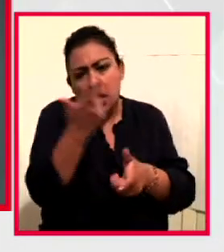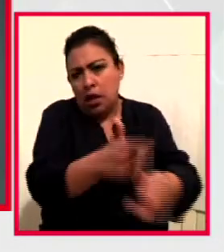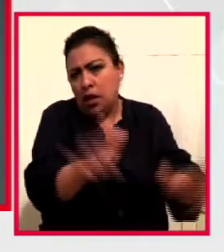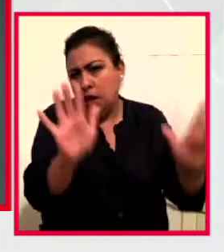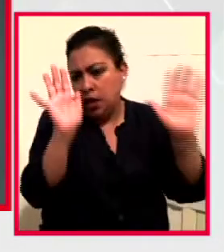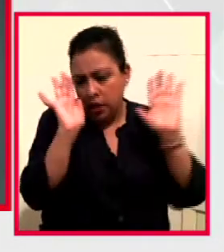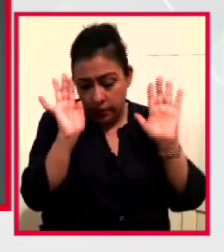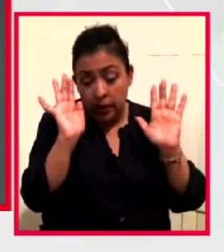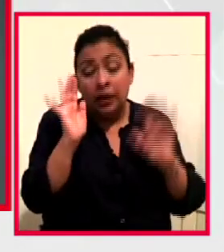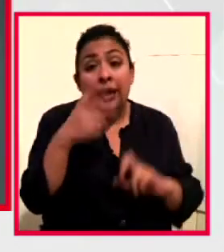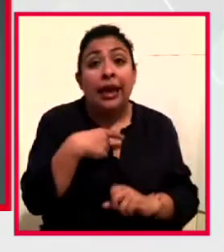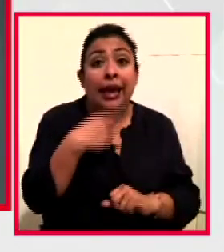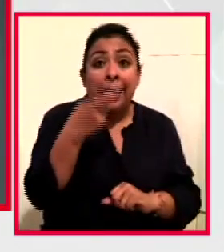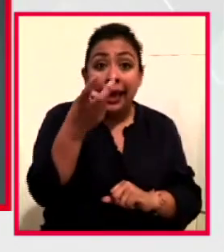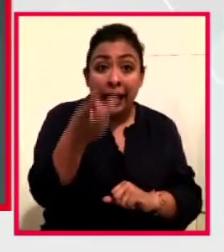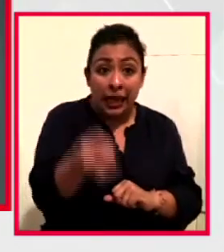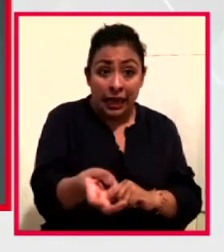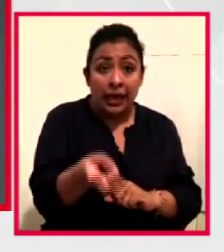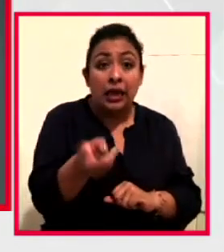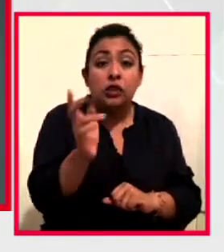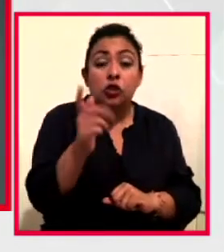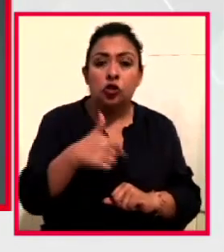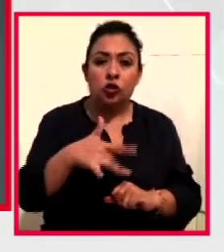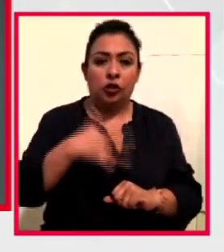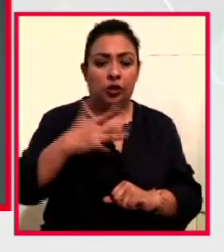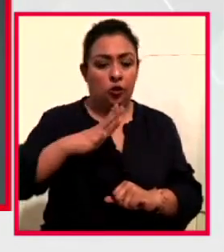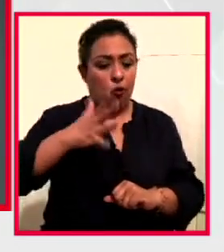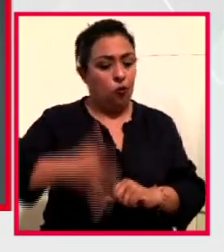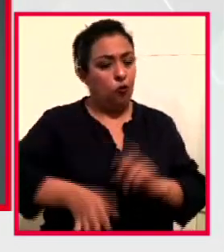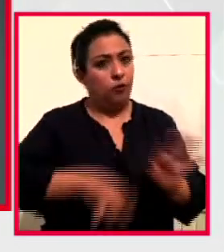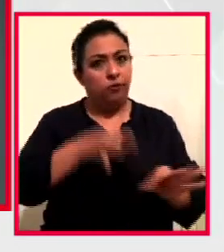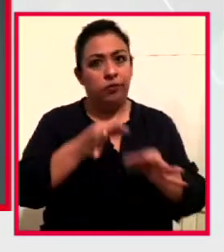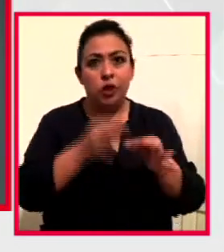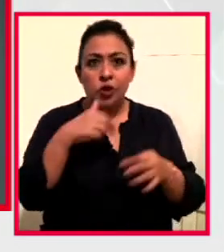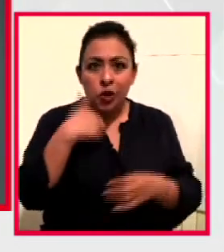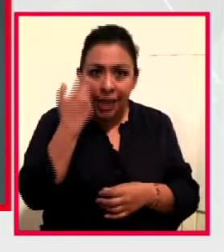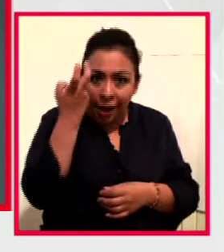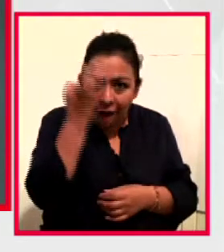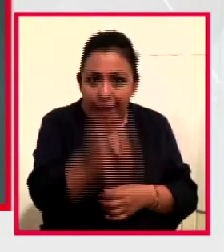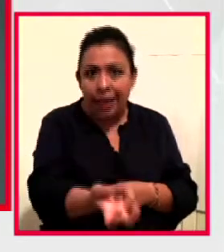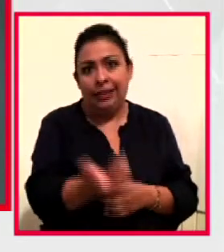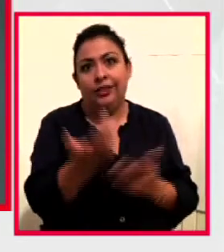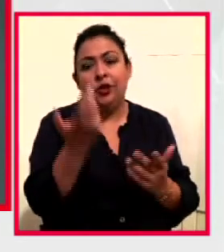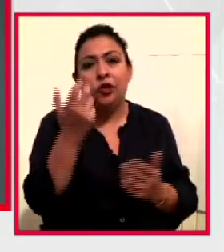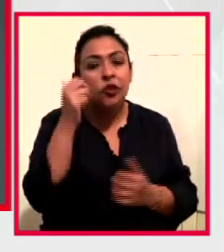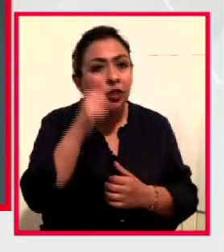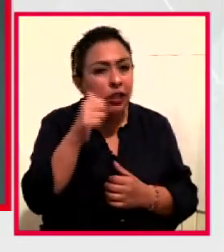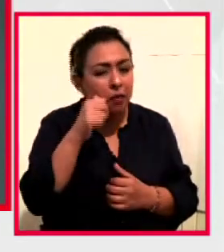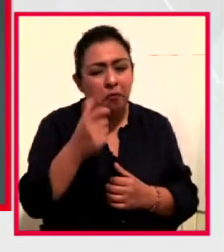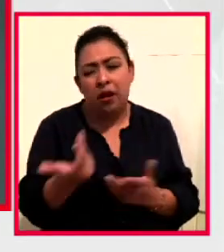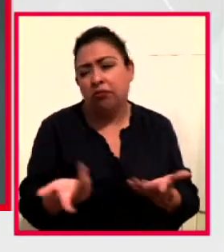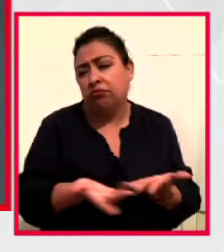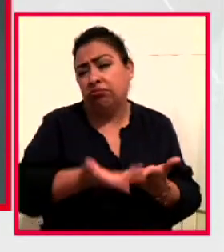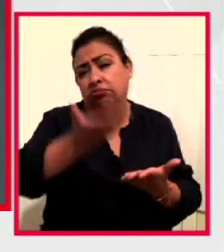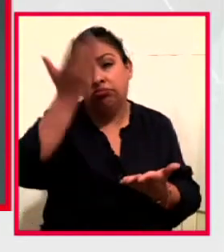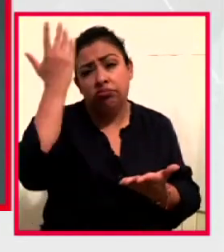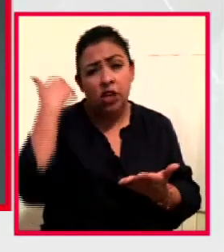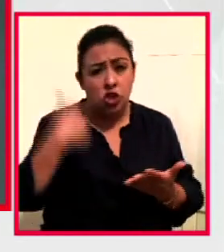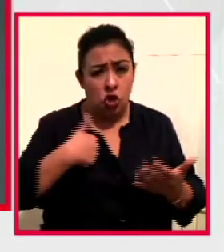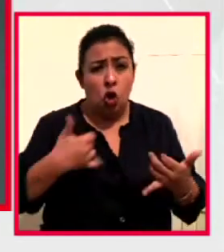Y eso me trae una situación porque es lo que siempre he querido. Siempre, desde muy joven,